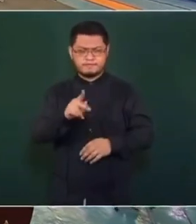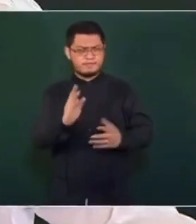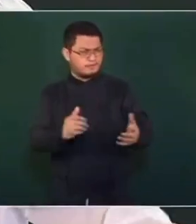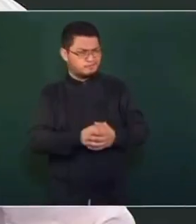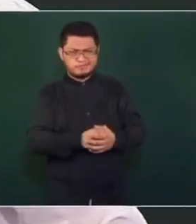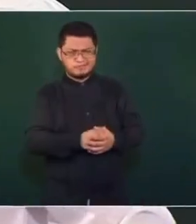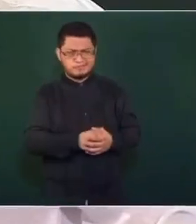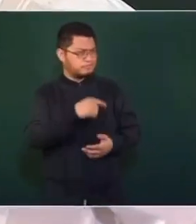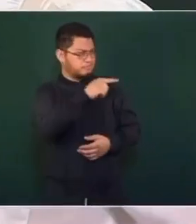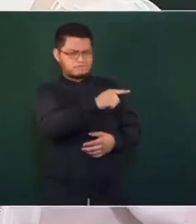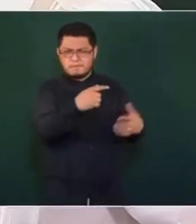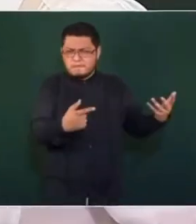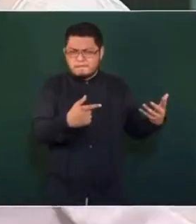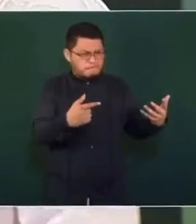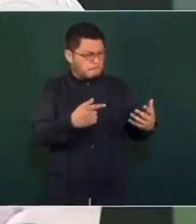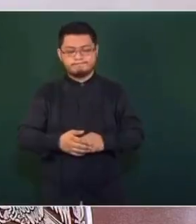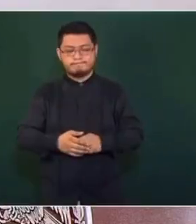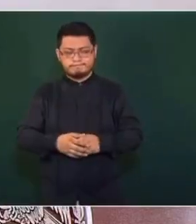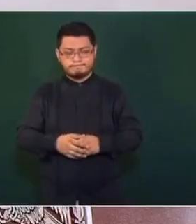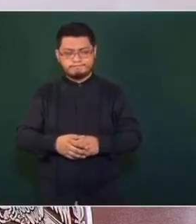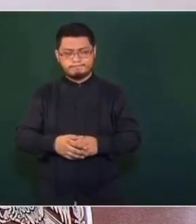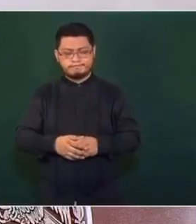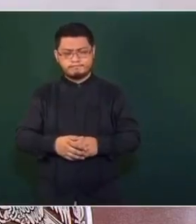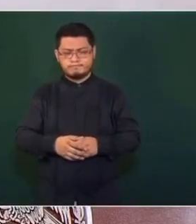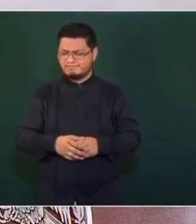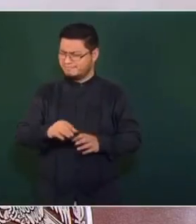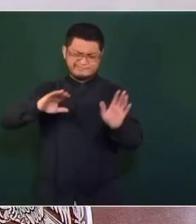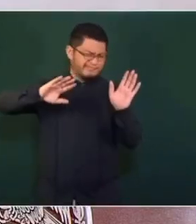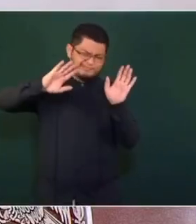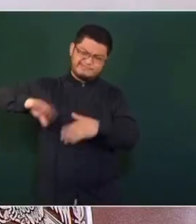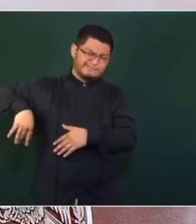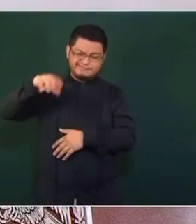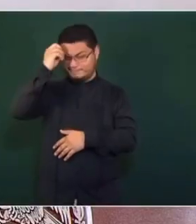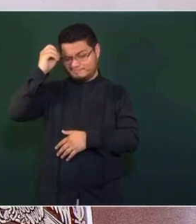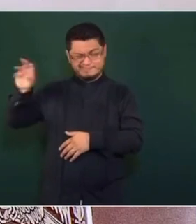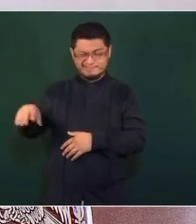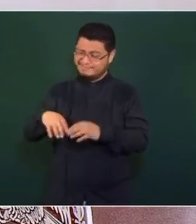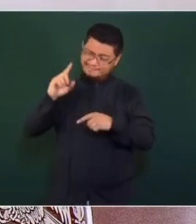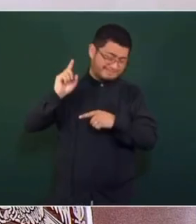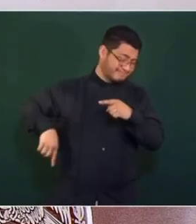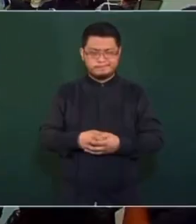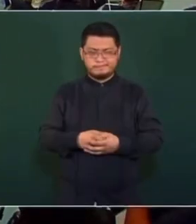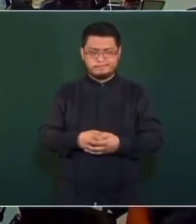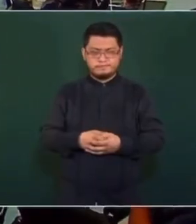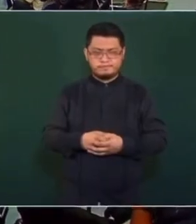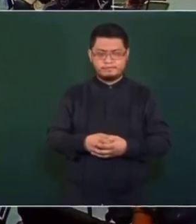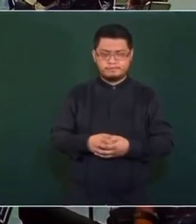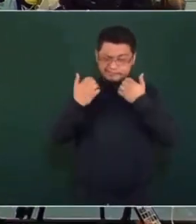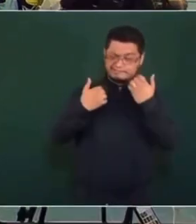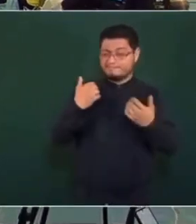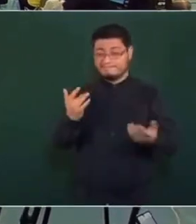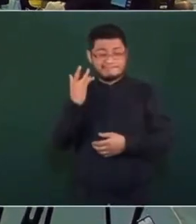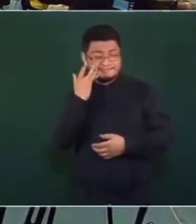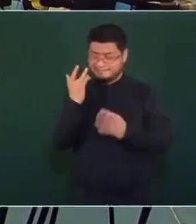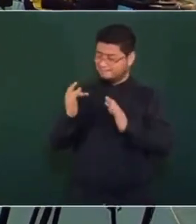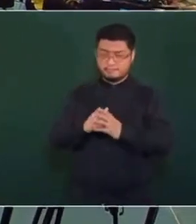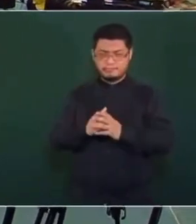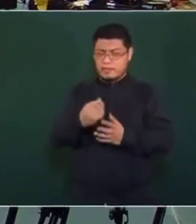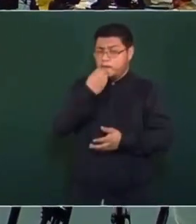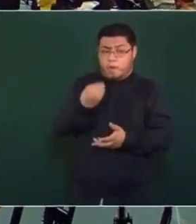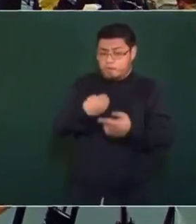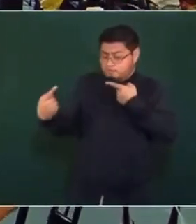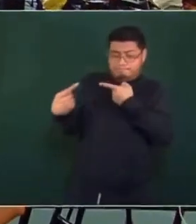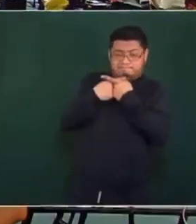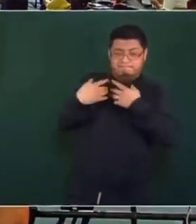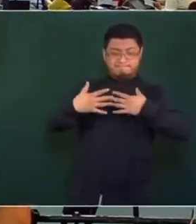no quieren estar en clases presenciales, dejen atrás la desidia, la comodidad, y que aunque sea en contra de nosotros,